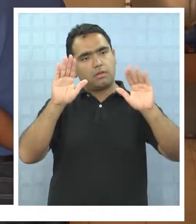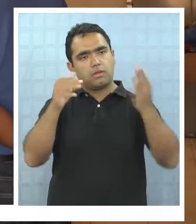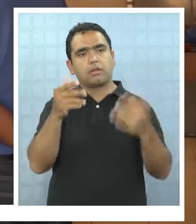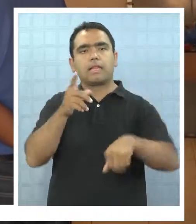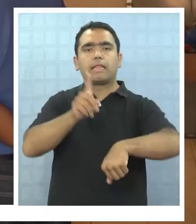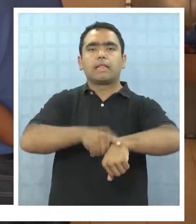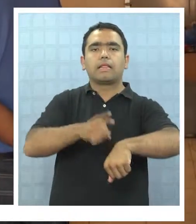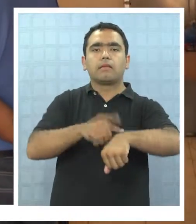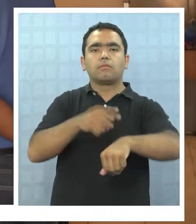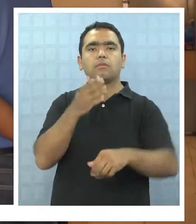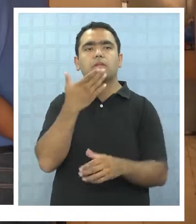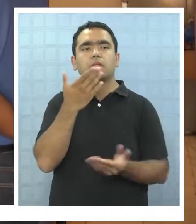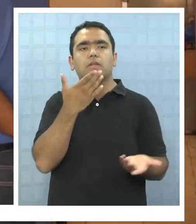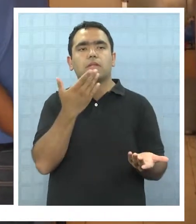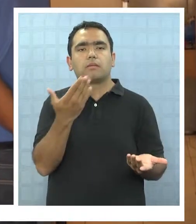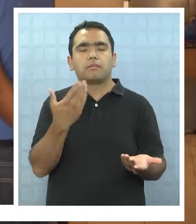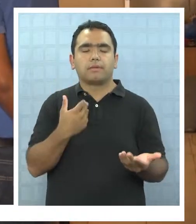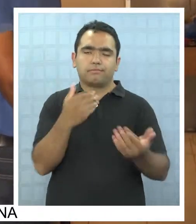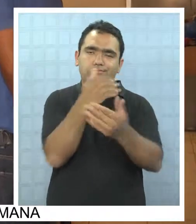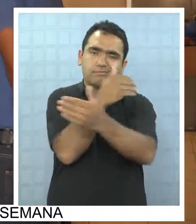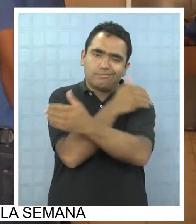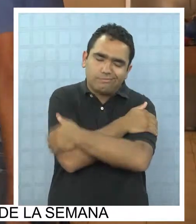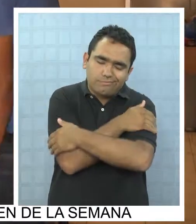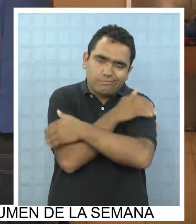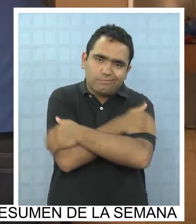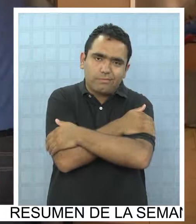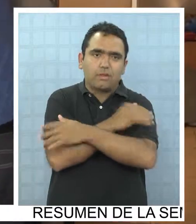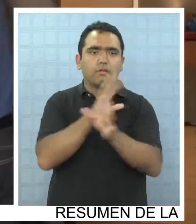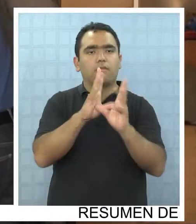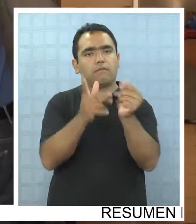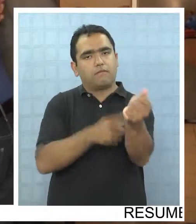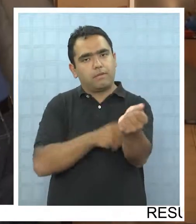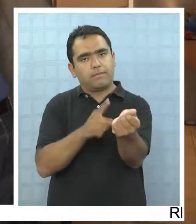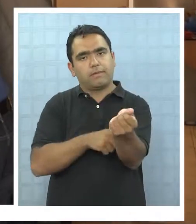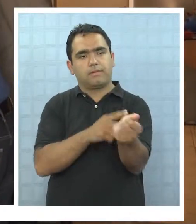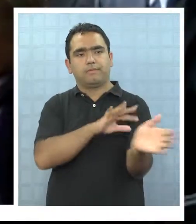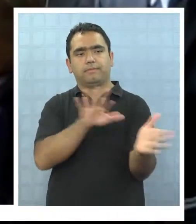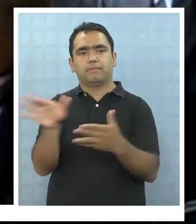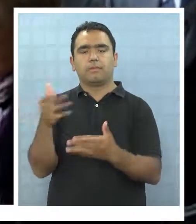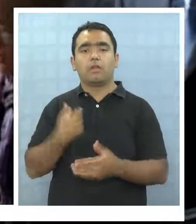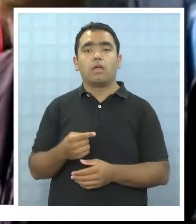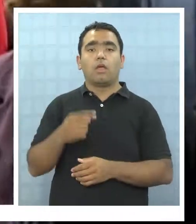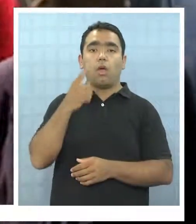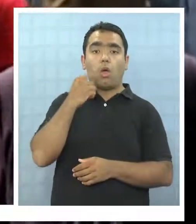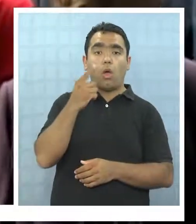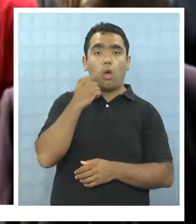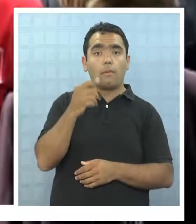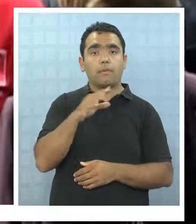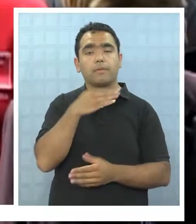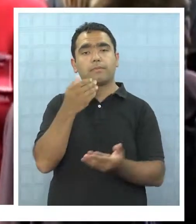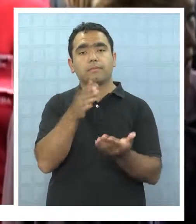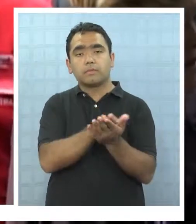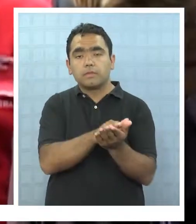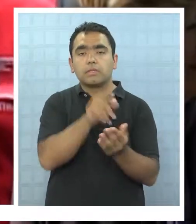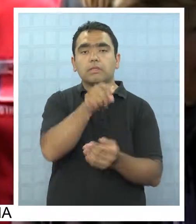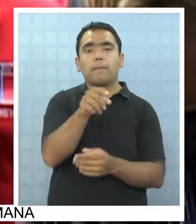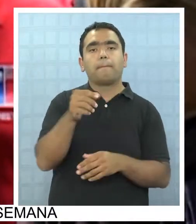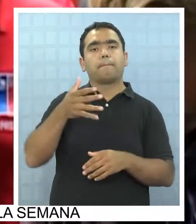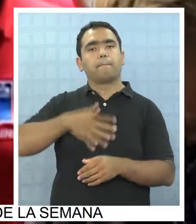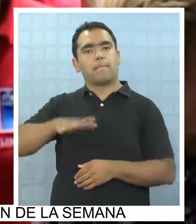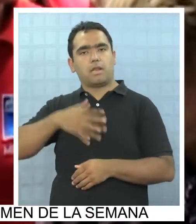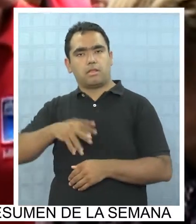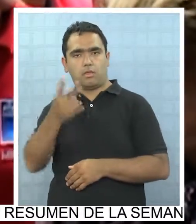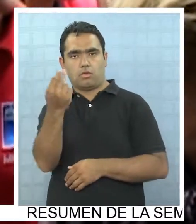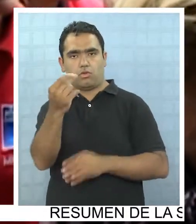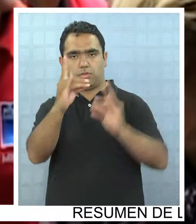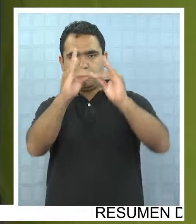momento también de dar nuestro pésame a su familia. Los restos de Héctor Vivero serán sepultados el